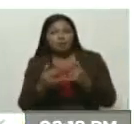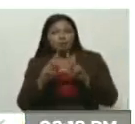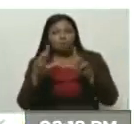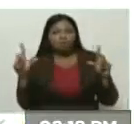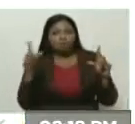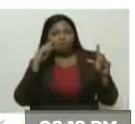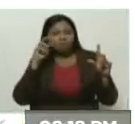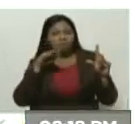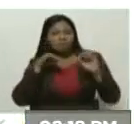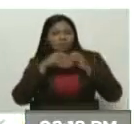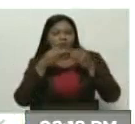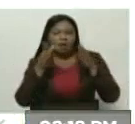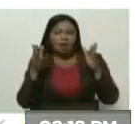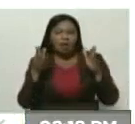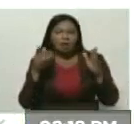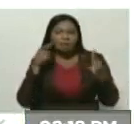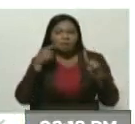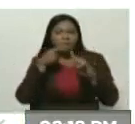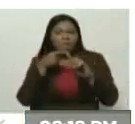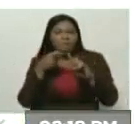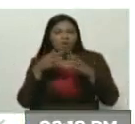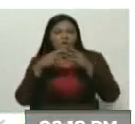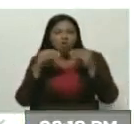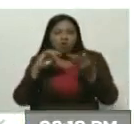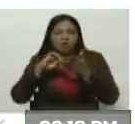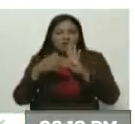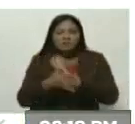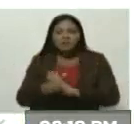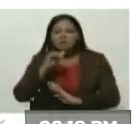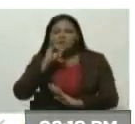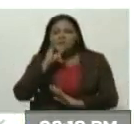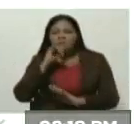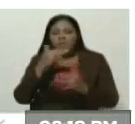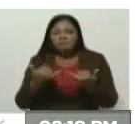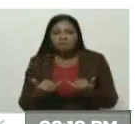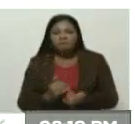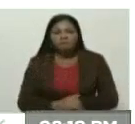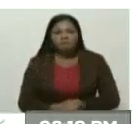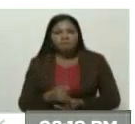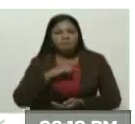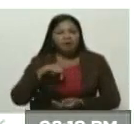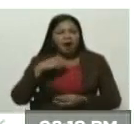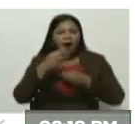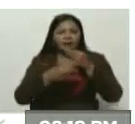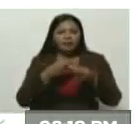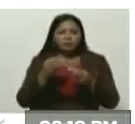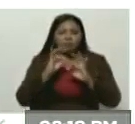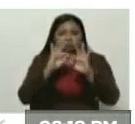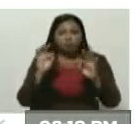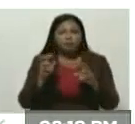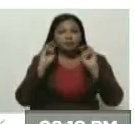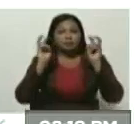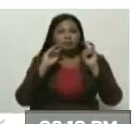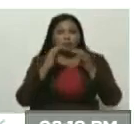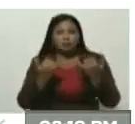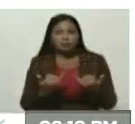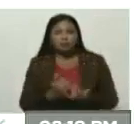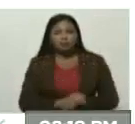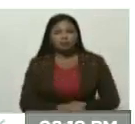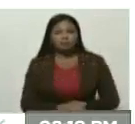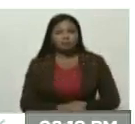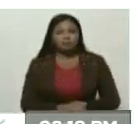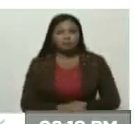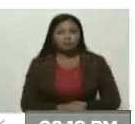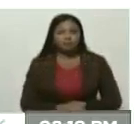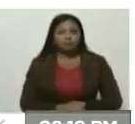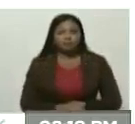para llevar todo lo que es la información que se ha generado con respecto a este tema. Y es que tiene que ver también